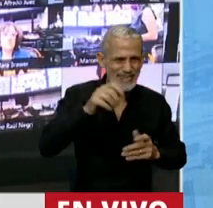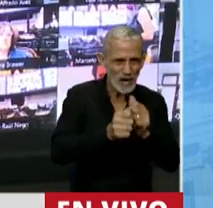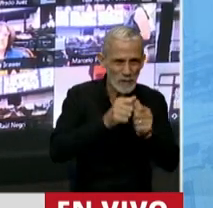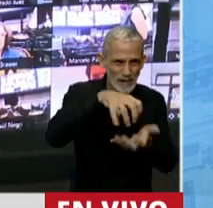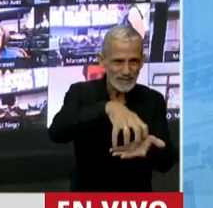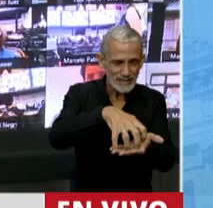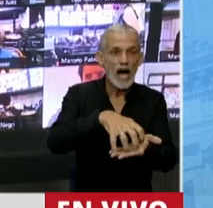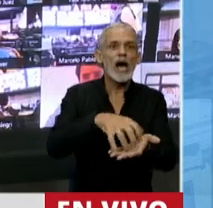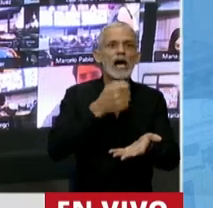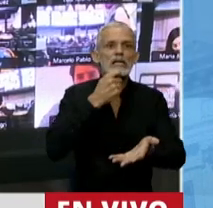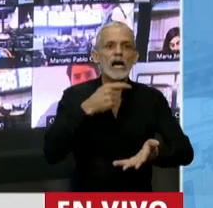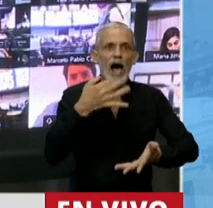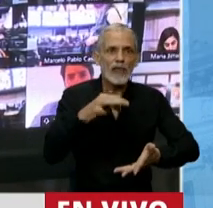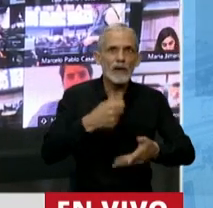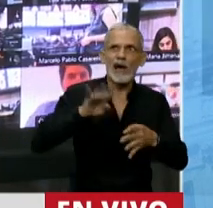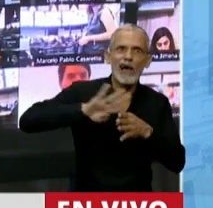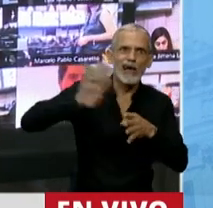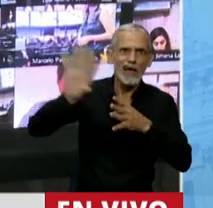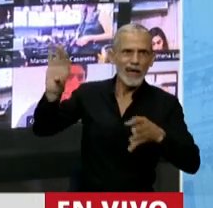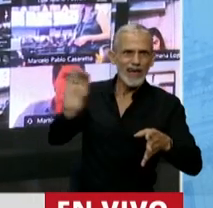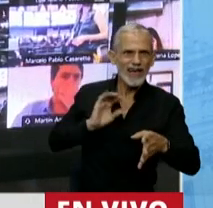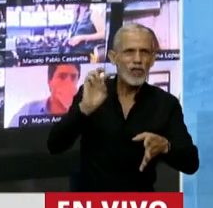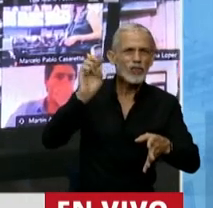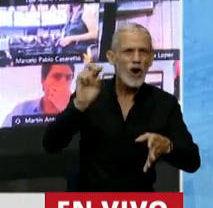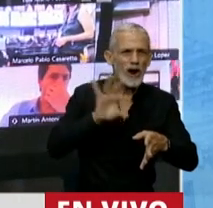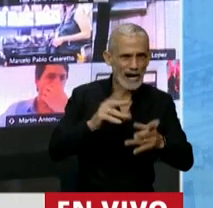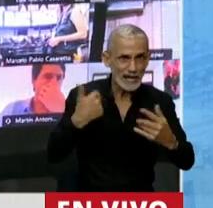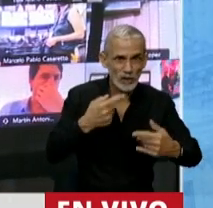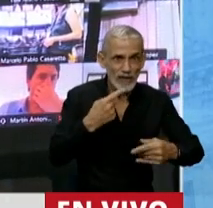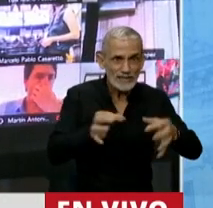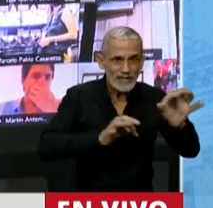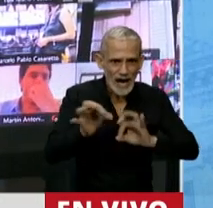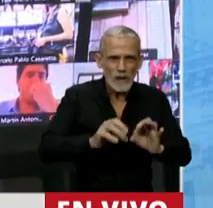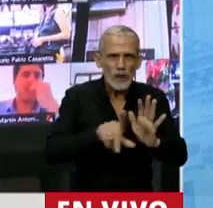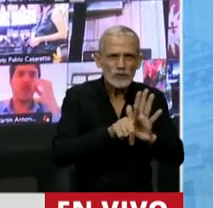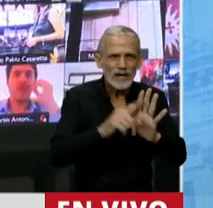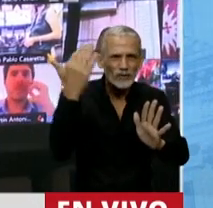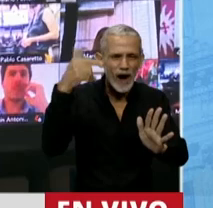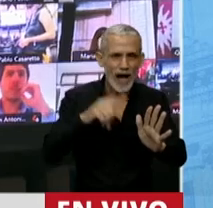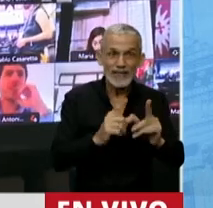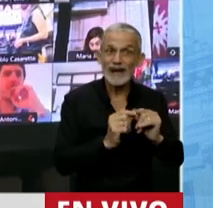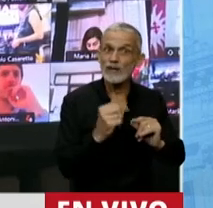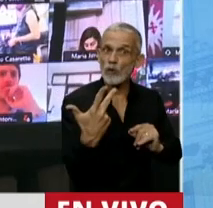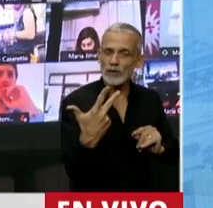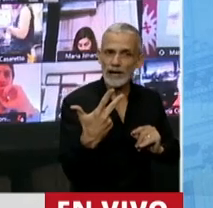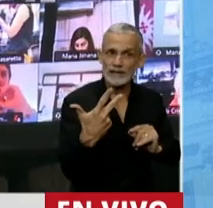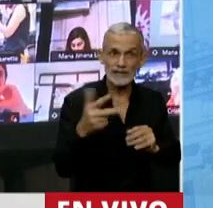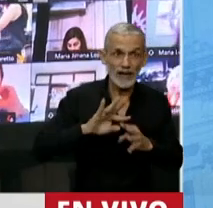que de salir a endeudarse en dólares, porque eso decía el preproyecto en su artículo 3.